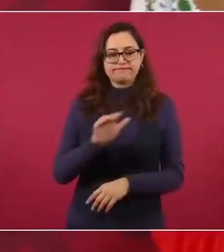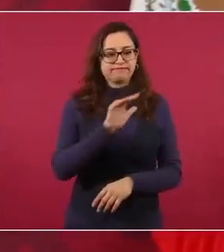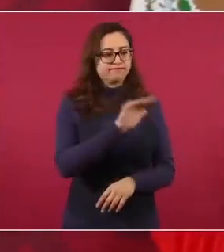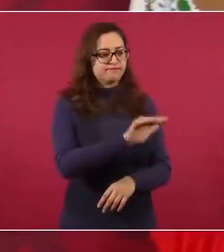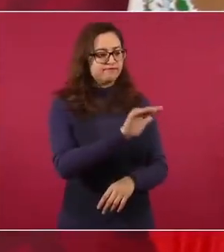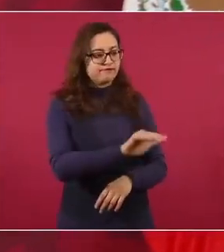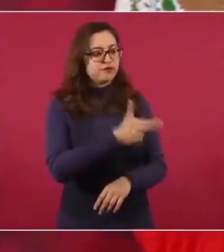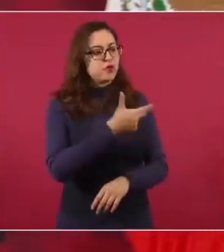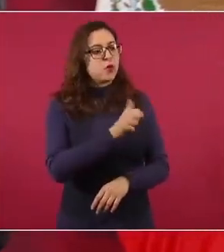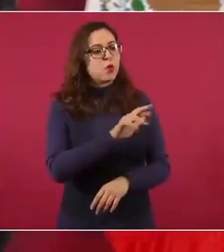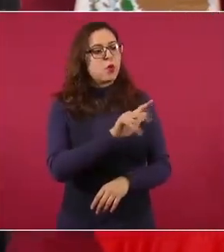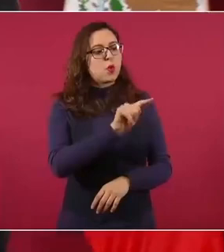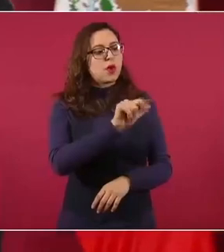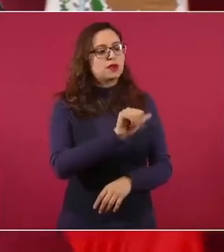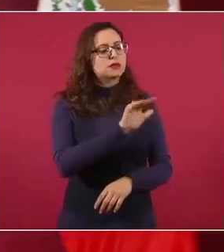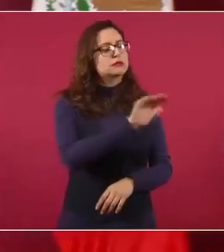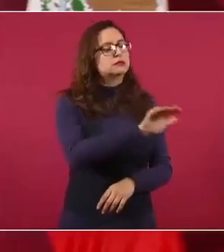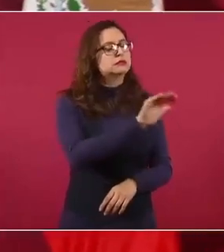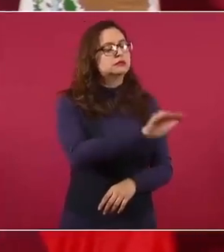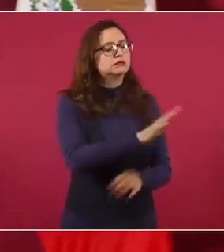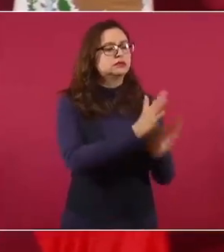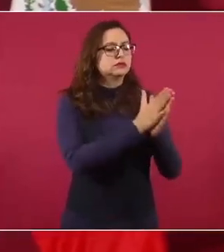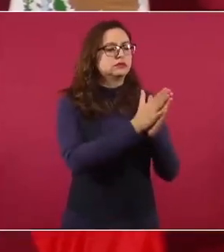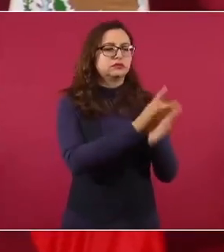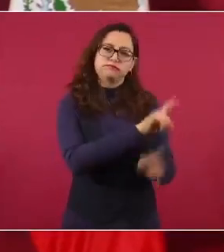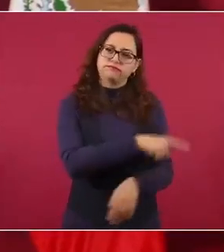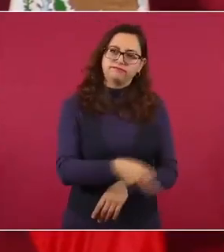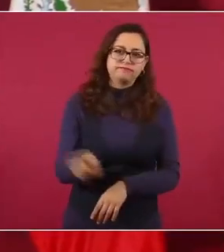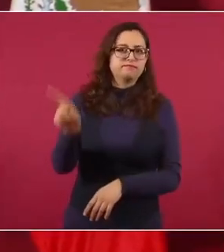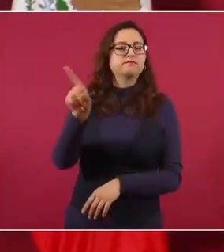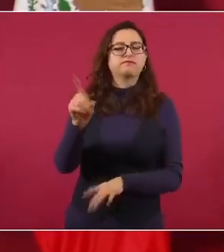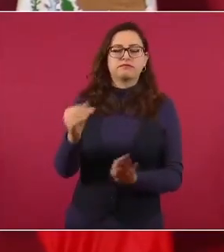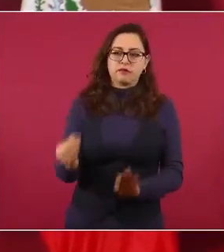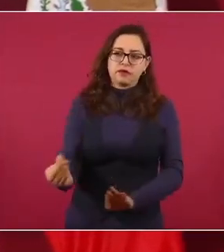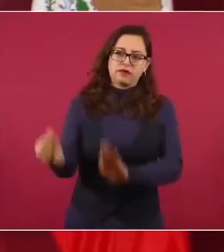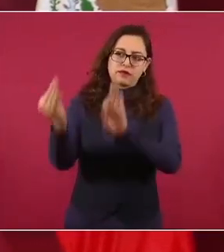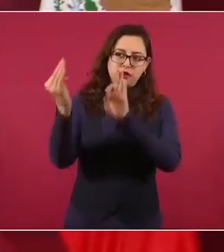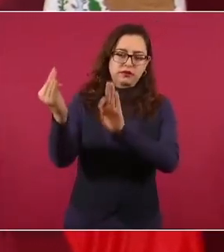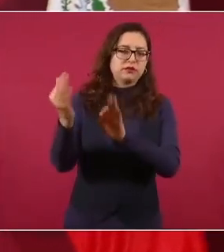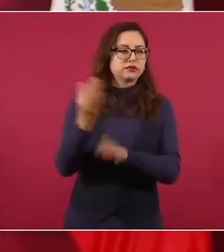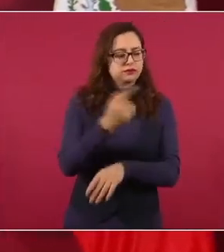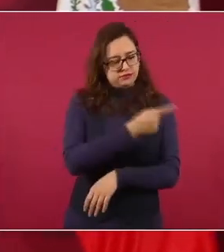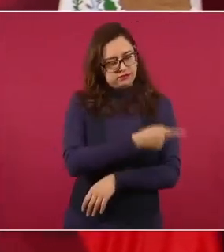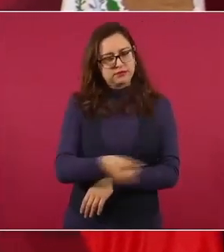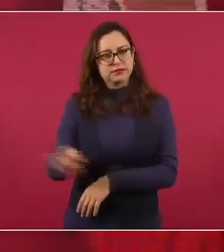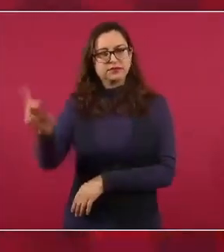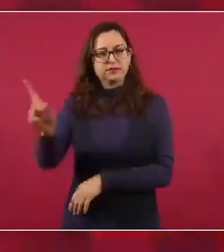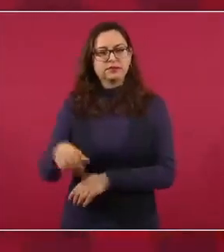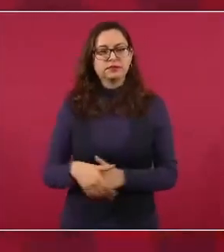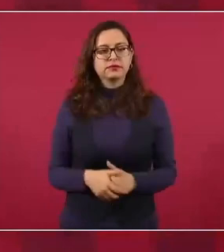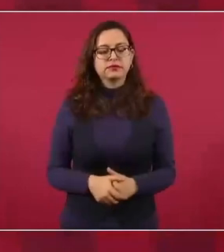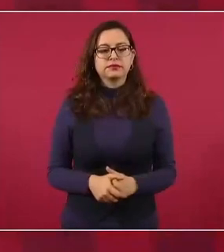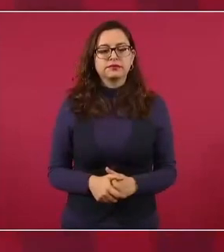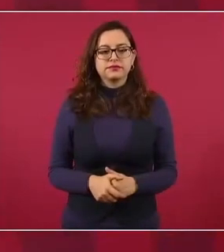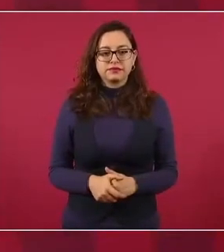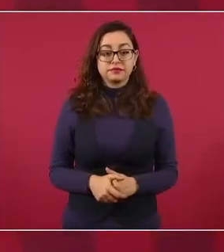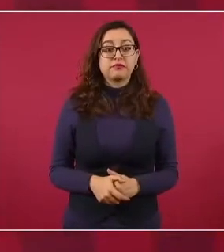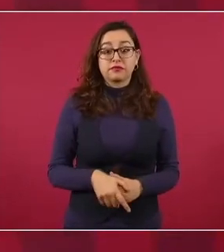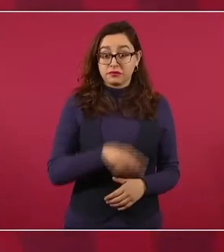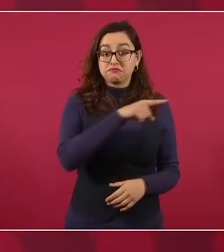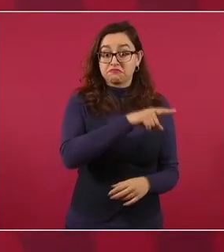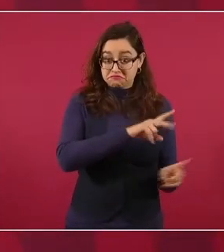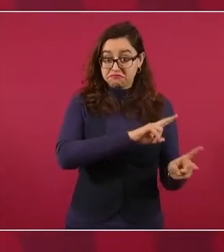para que vaya a combatir a Orozco. Y lo vence,